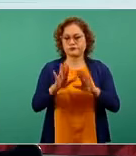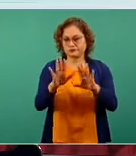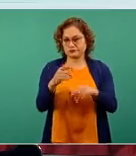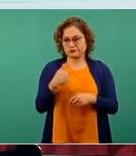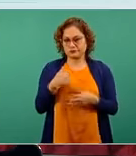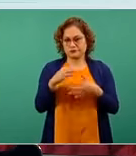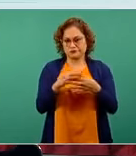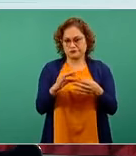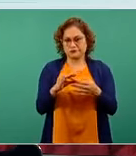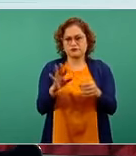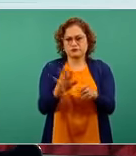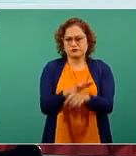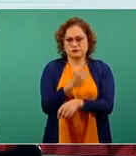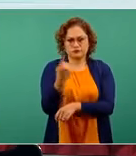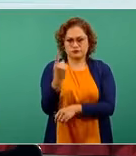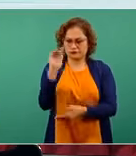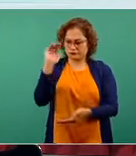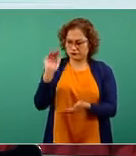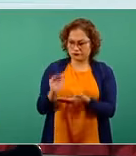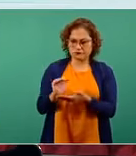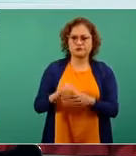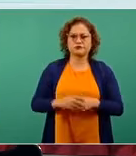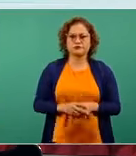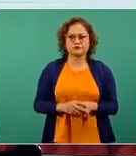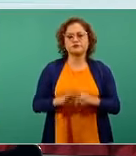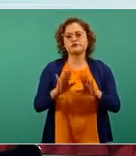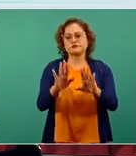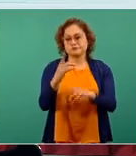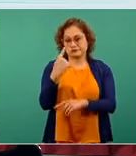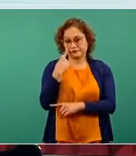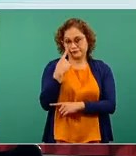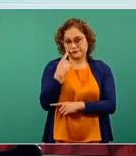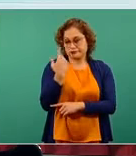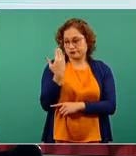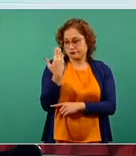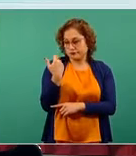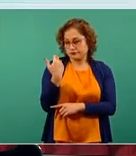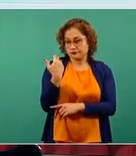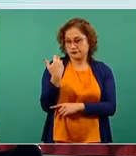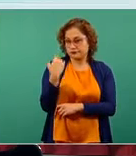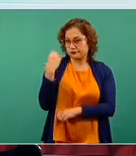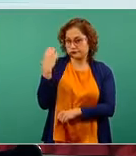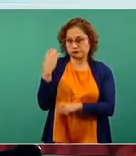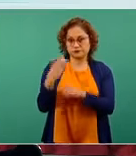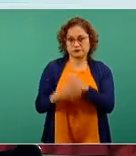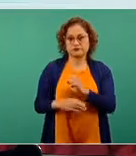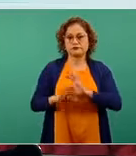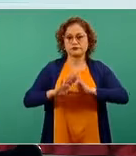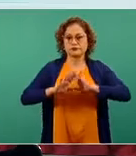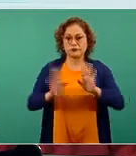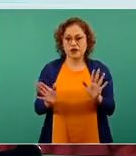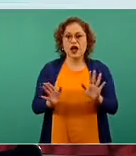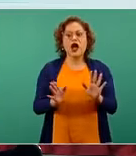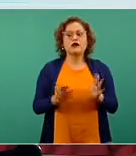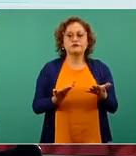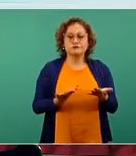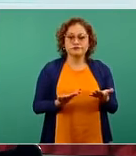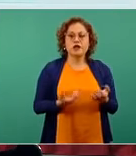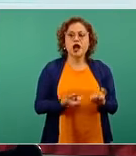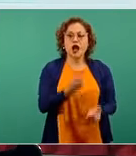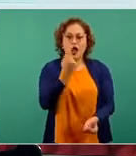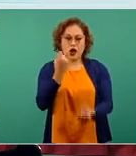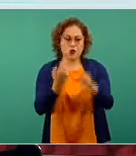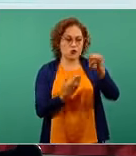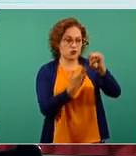cuáles son las razones. Primera, ya se concluyó la vacunación en algunas entidades federativas de gran